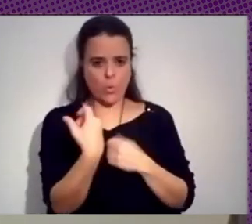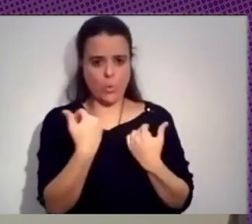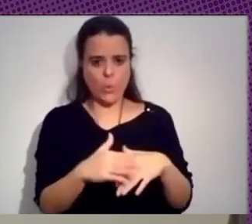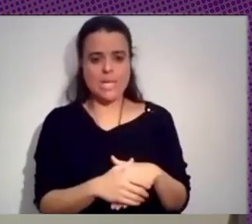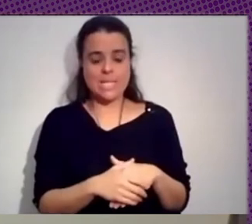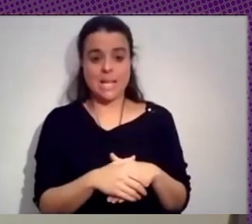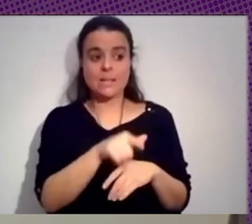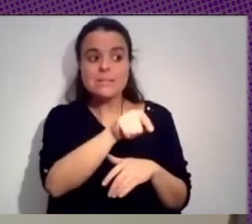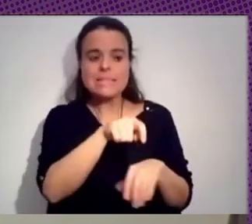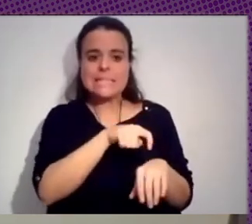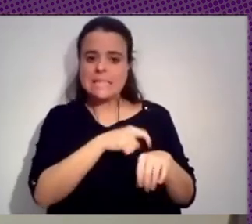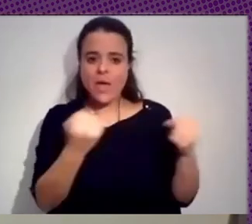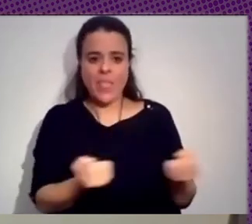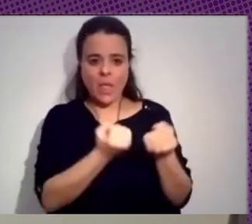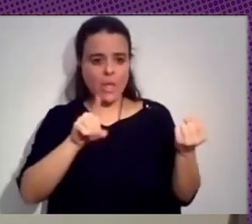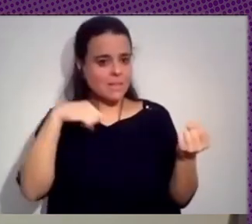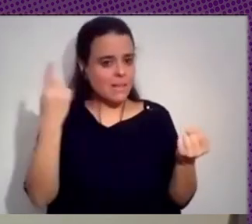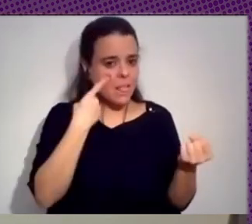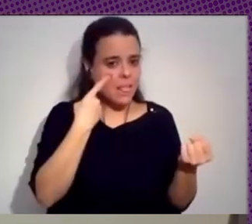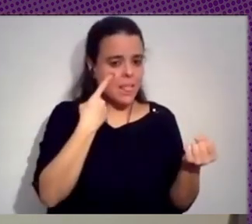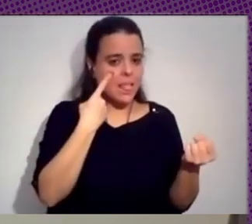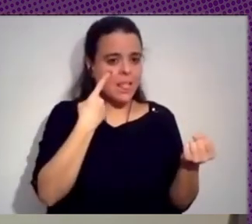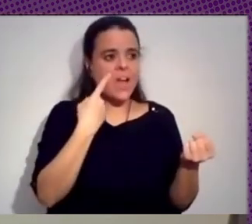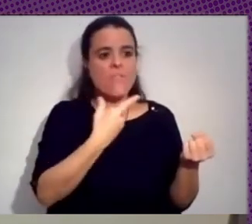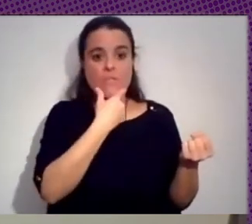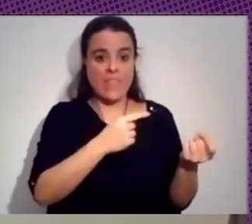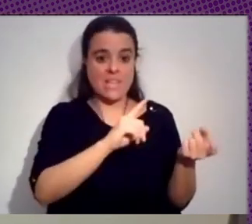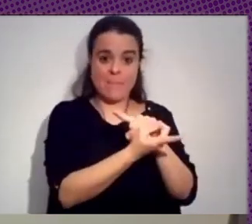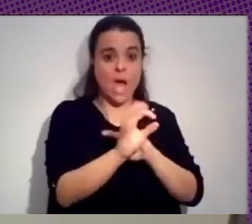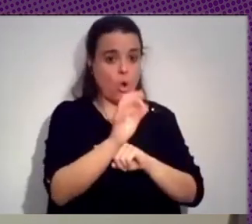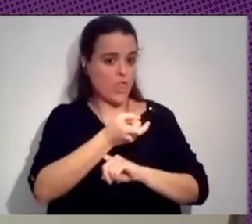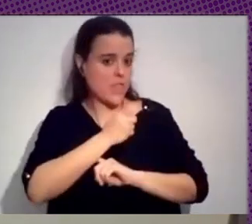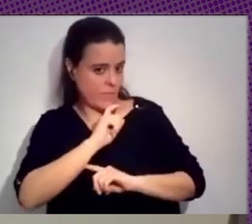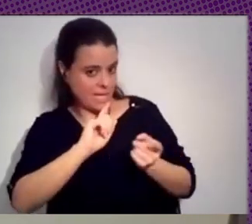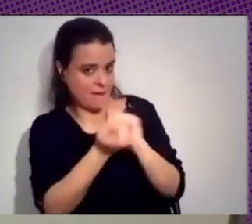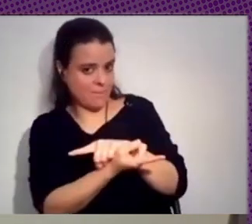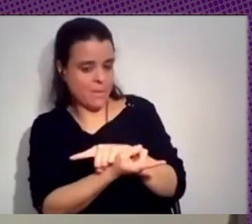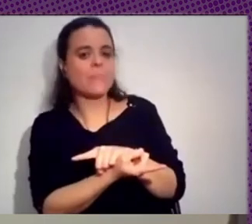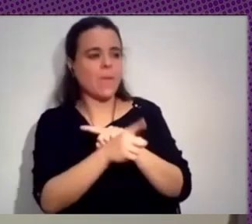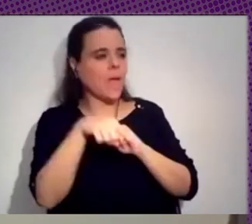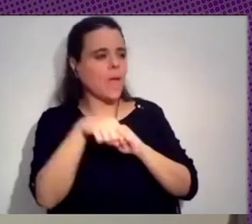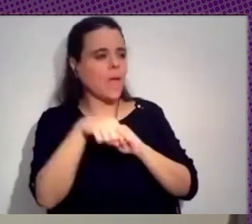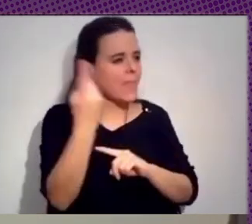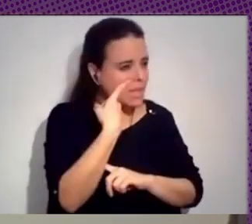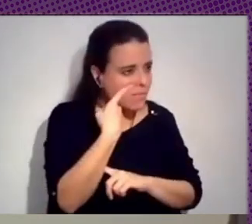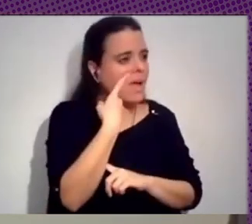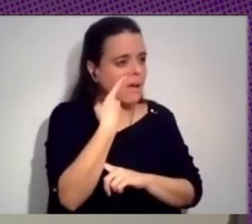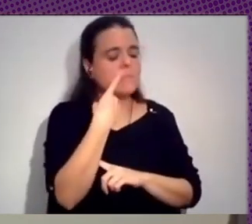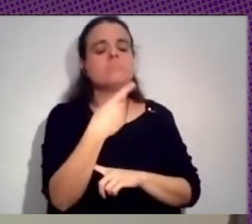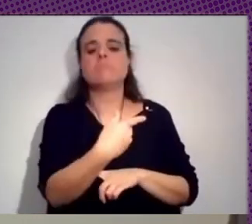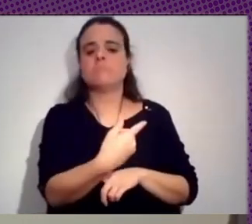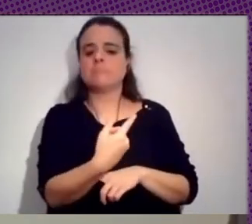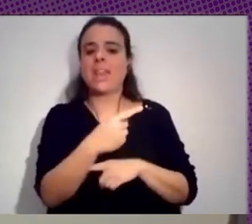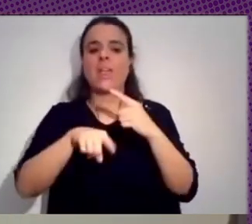de acciones, ya sea las que son muy fáciles de cambiar para el actor, o las cuales son difíciles, es lo que permite a uno luego hacer relaciones como las